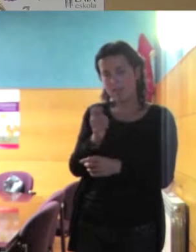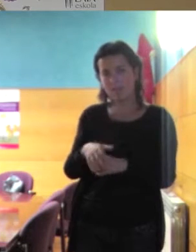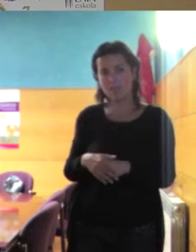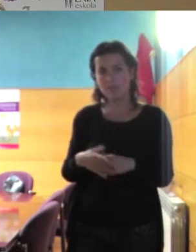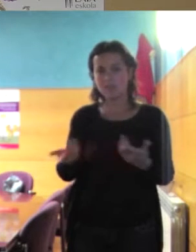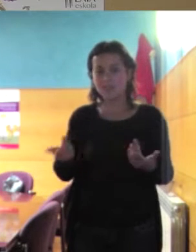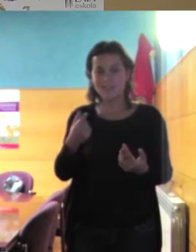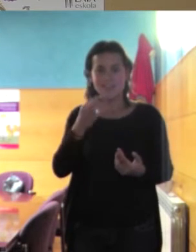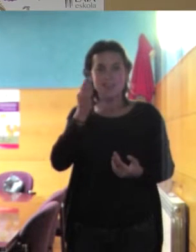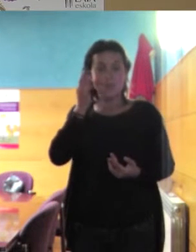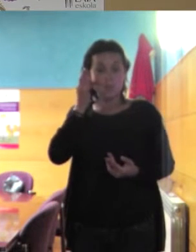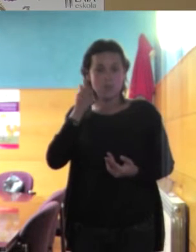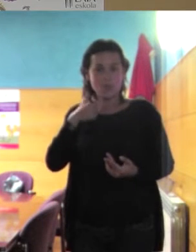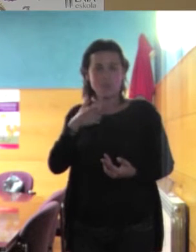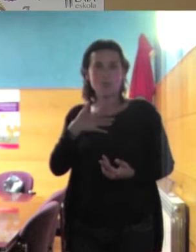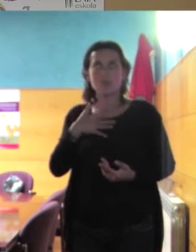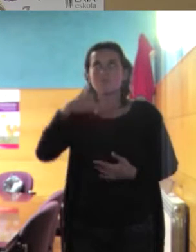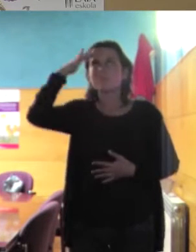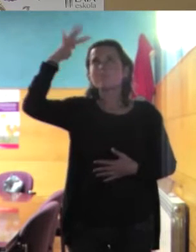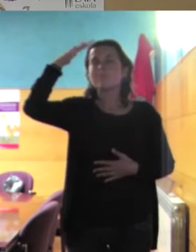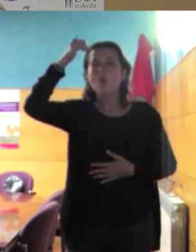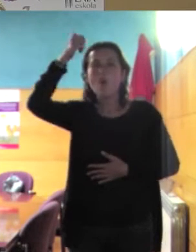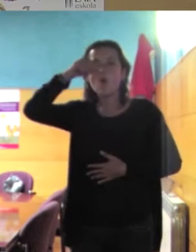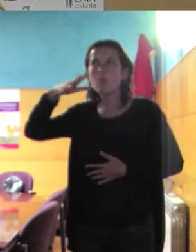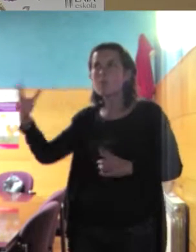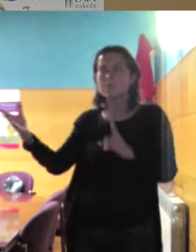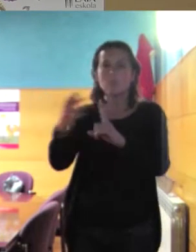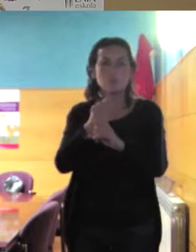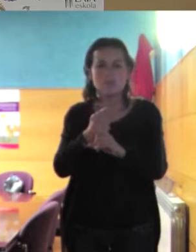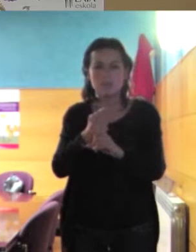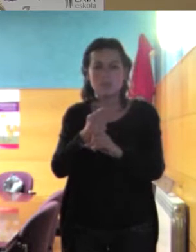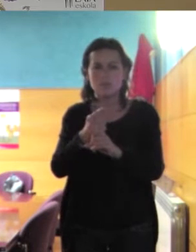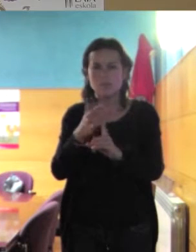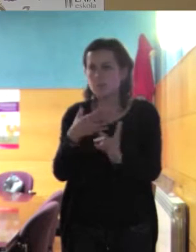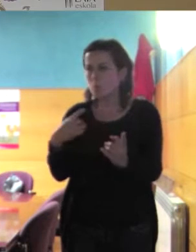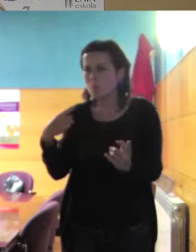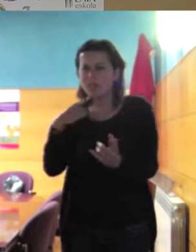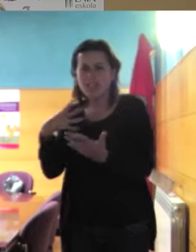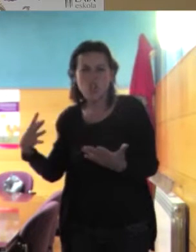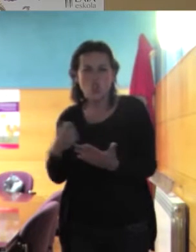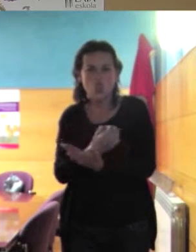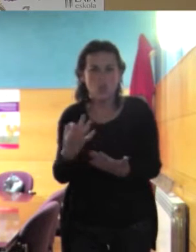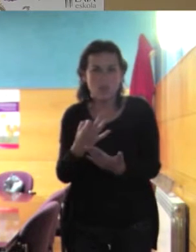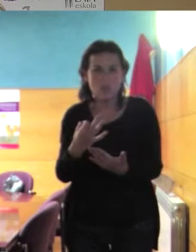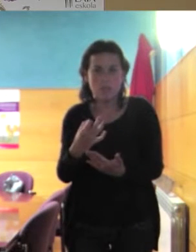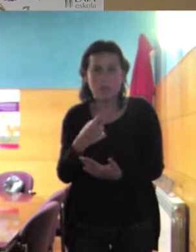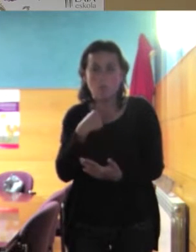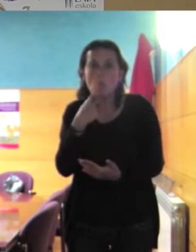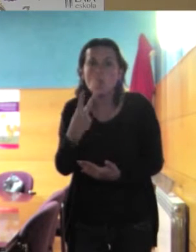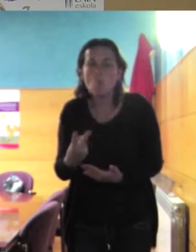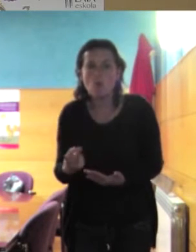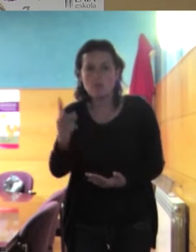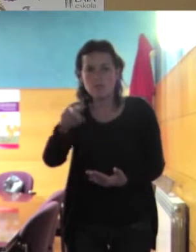conseguir al hombre de nuestros sueños hasta la voz que más puede perder una mujer al lado tenemos